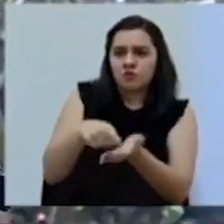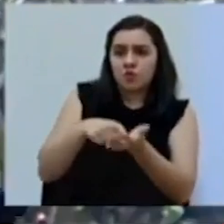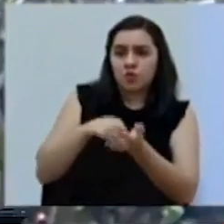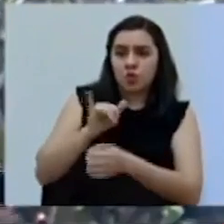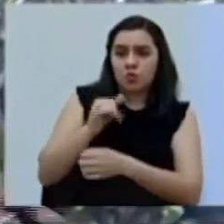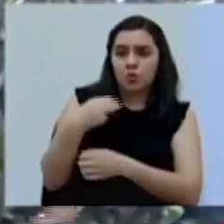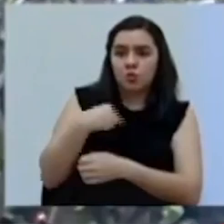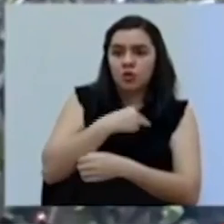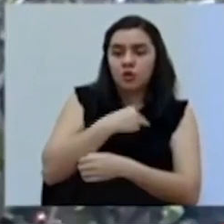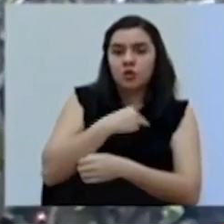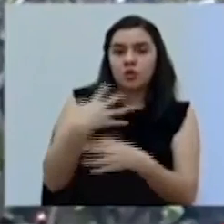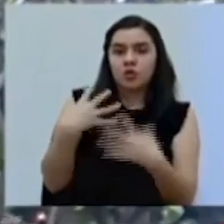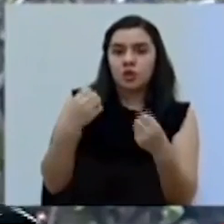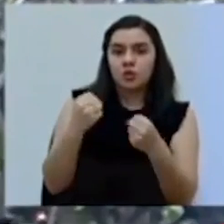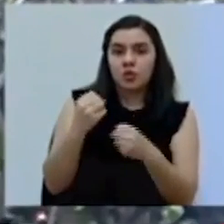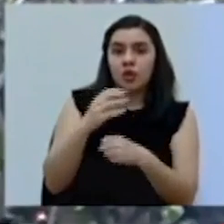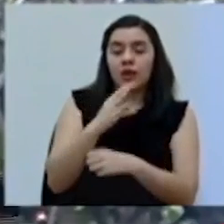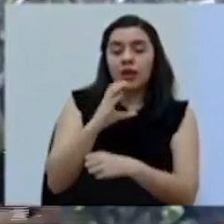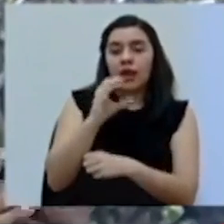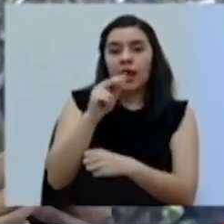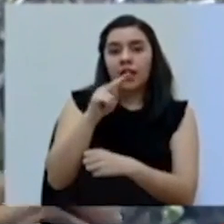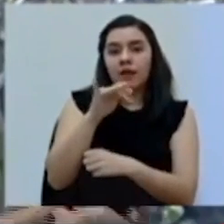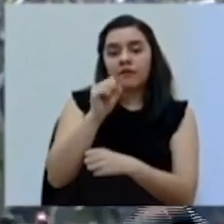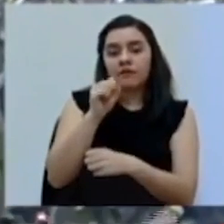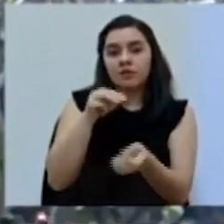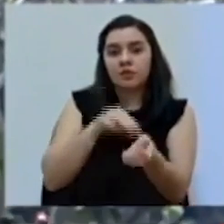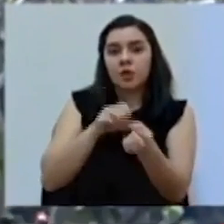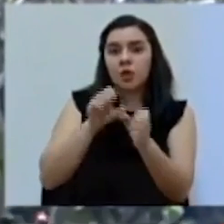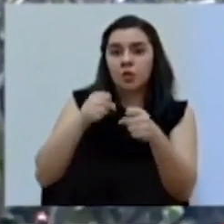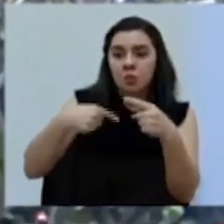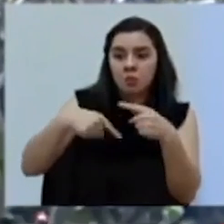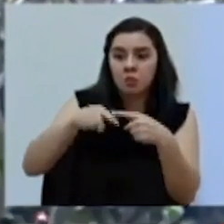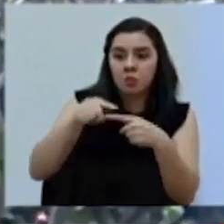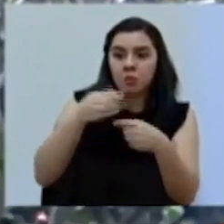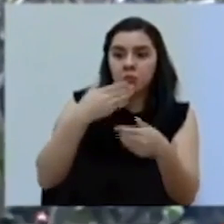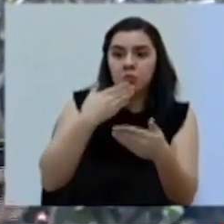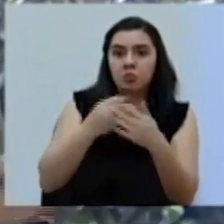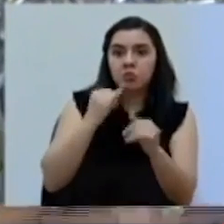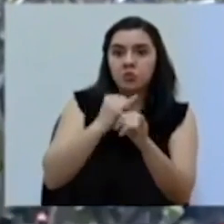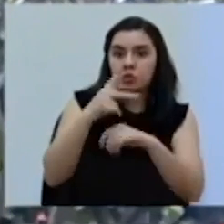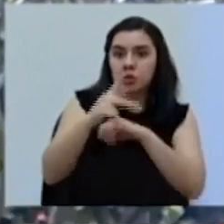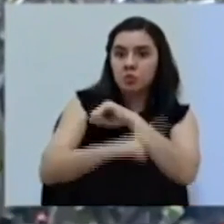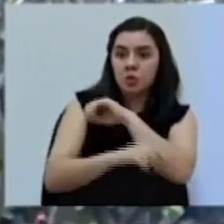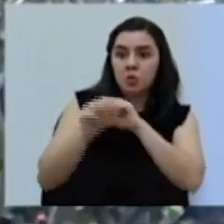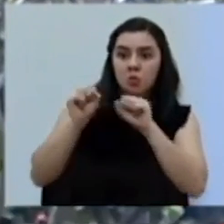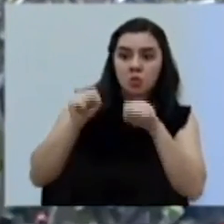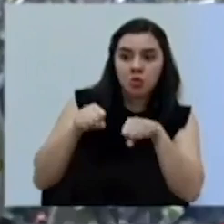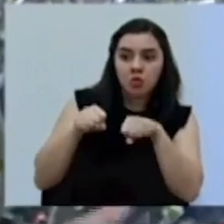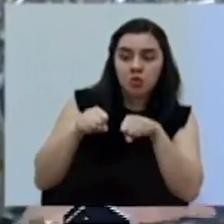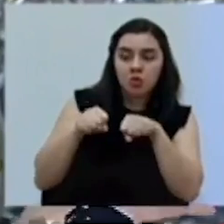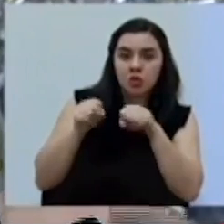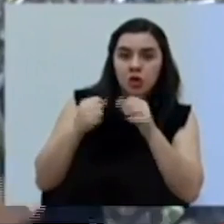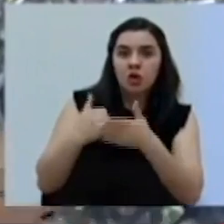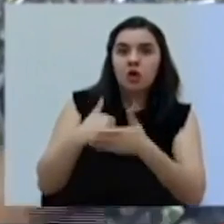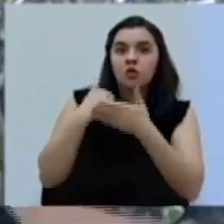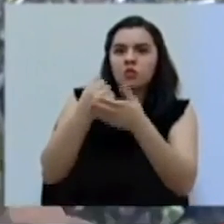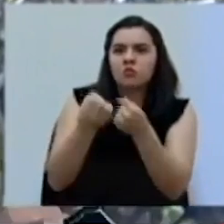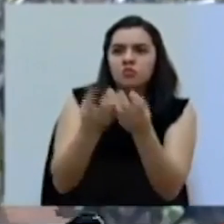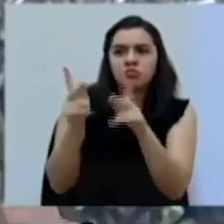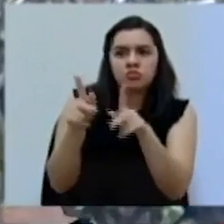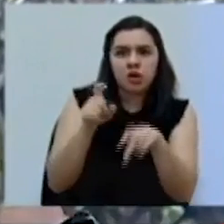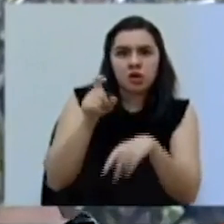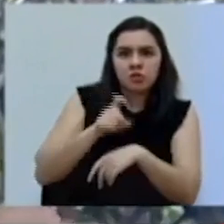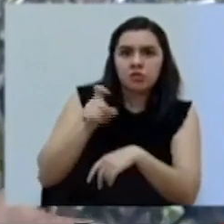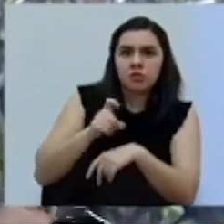Salud que la cannabis medicinal puede ser una buena industria en el país. Sí podría dar ayuda a muchísima gente